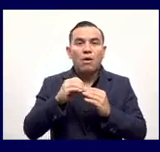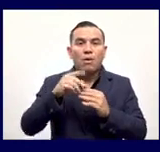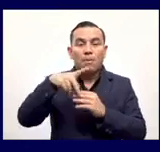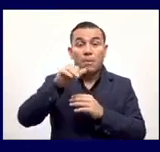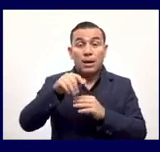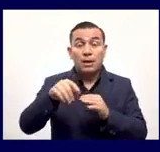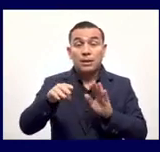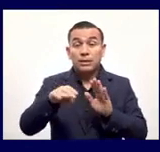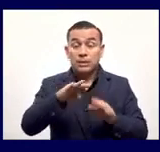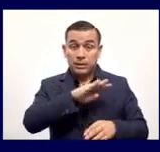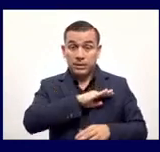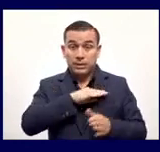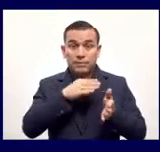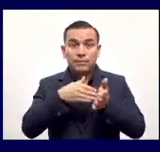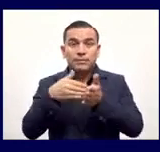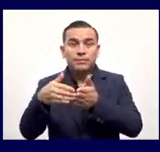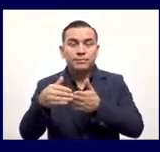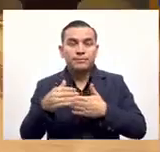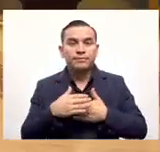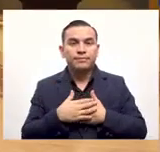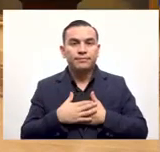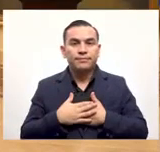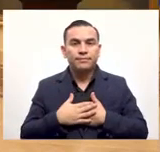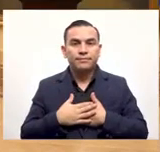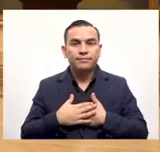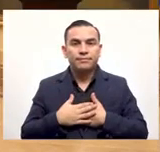disponible en septiembre para todos los salvadoreños